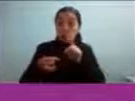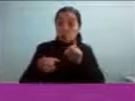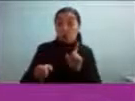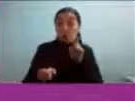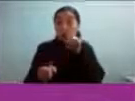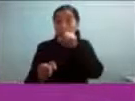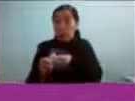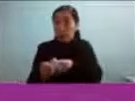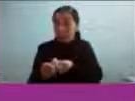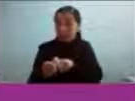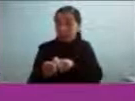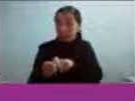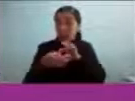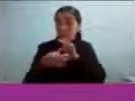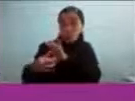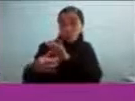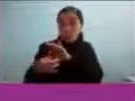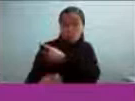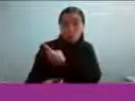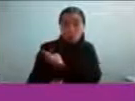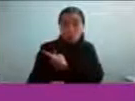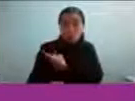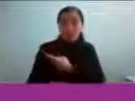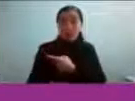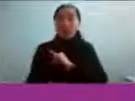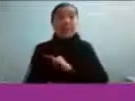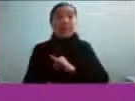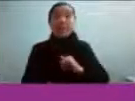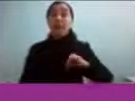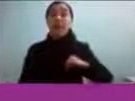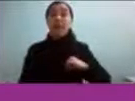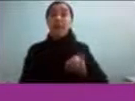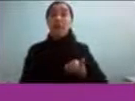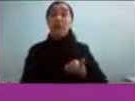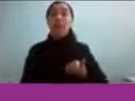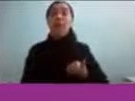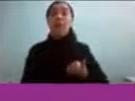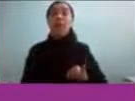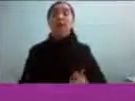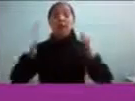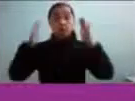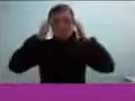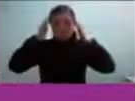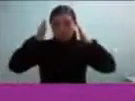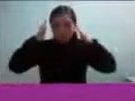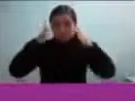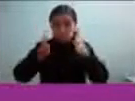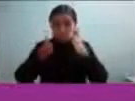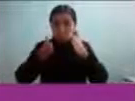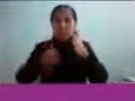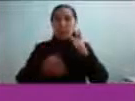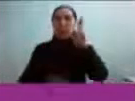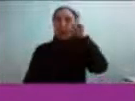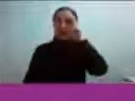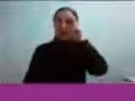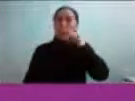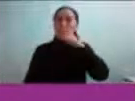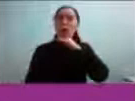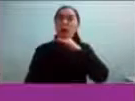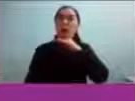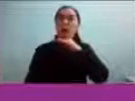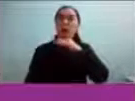toda mi adolescencia estuve enfocada en eso. recuerdo adultos que me decían que era